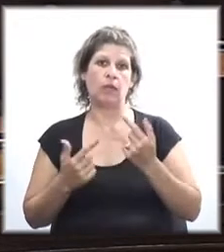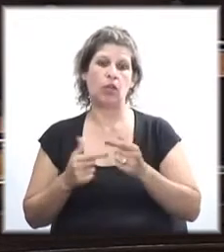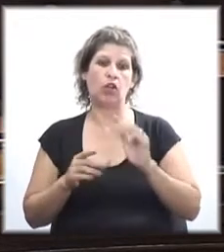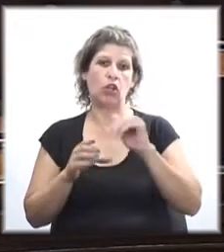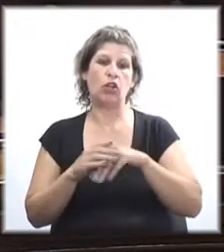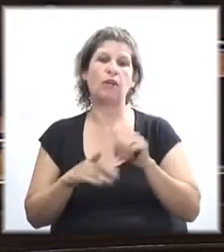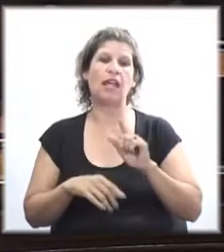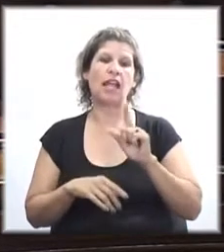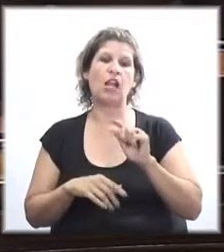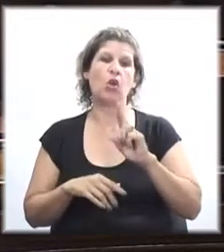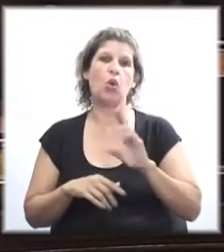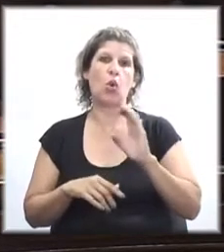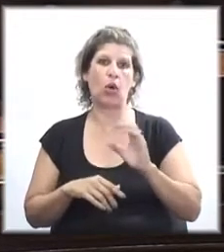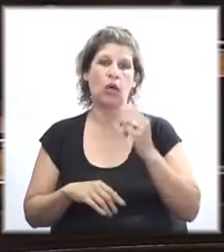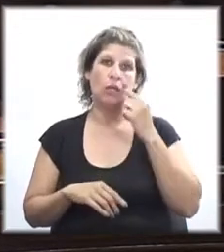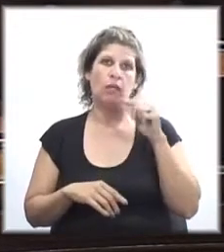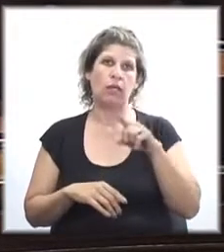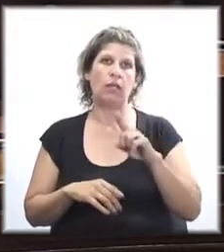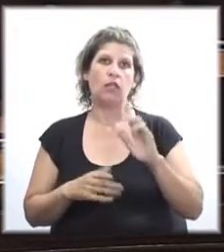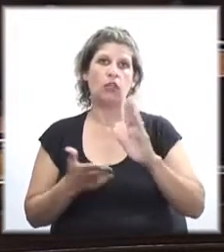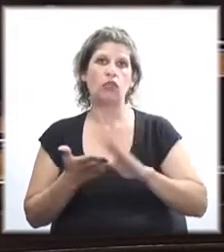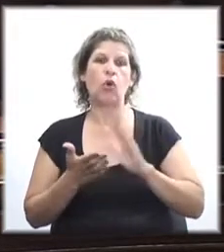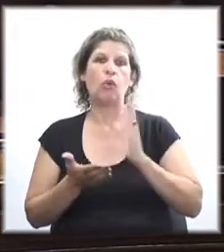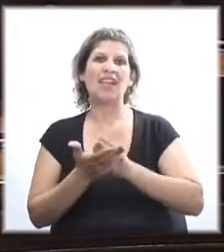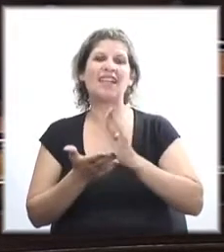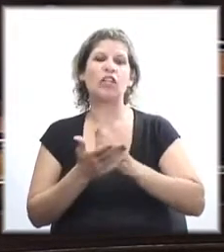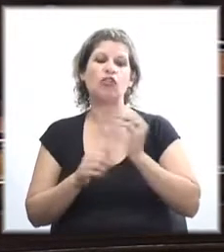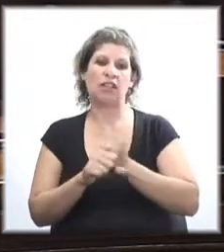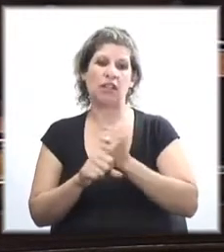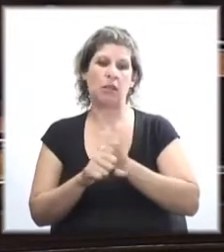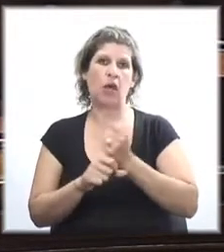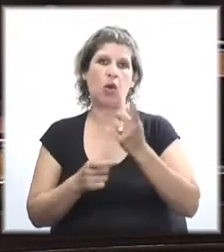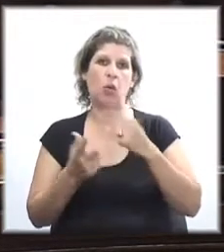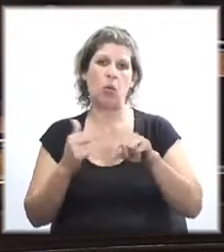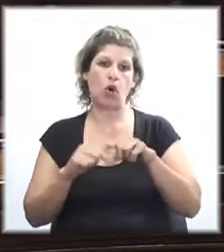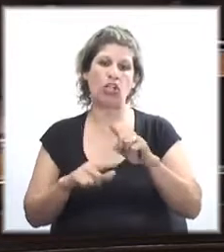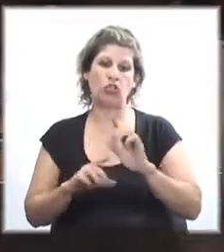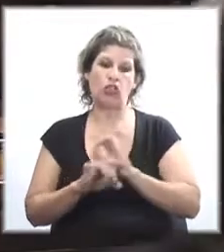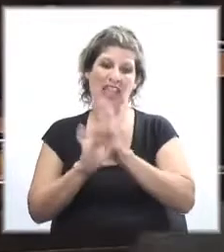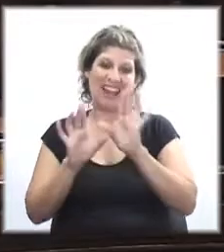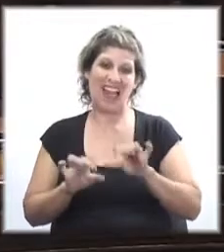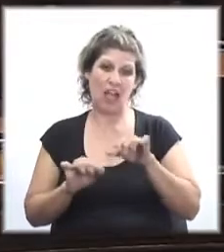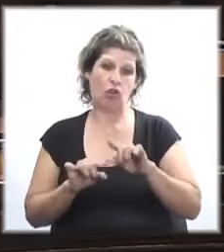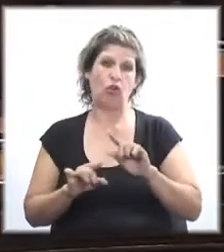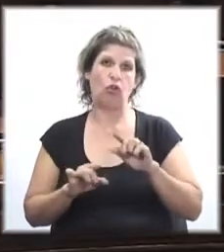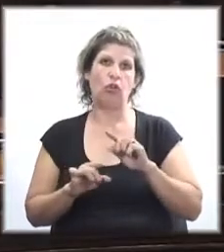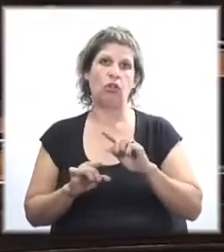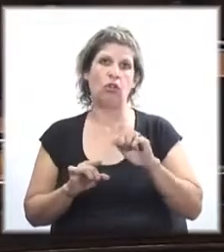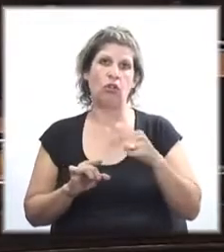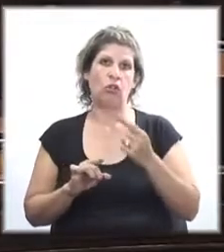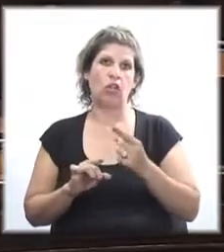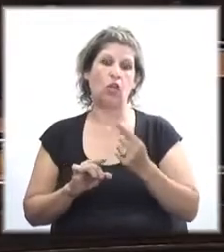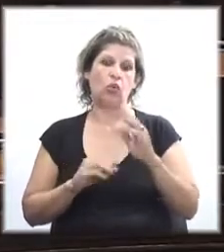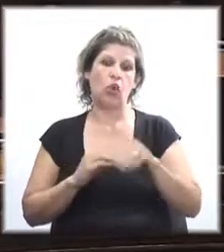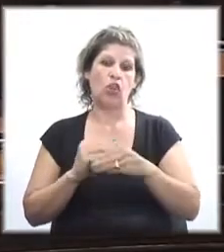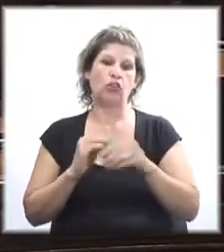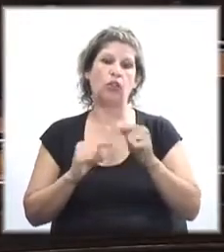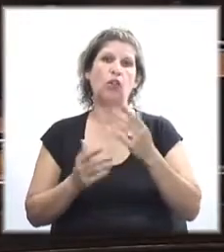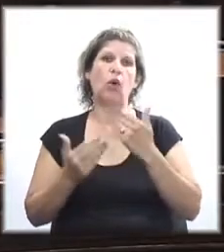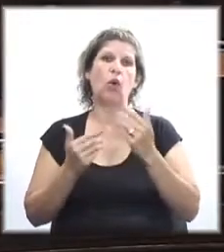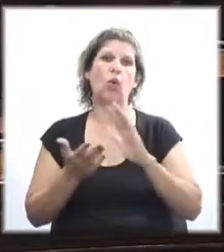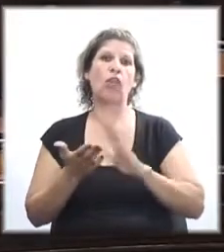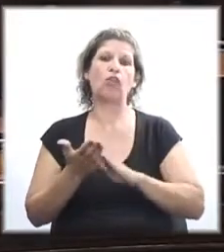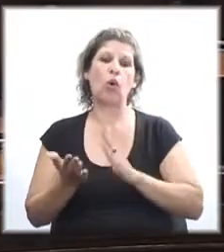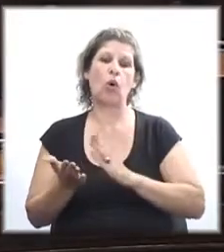la ley de urgente consideración en cuanto al derecho al trabajo, por eso dejamos claro en uno de los aditivos cuando hablamos de